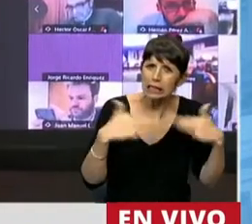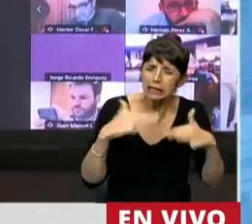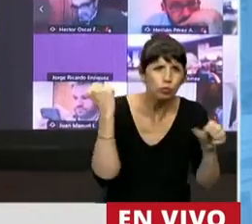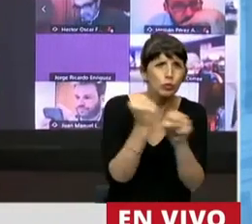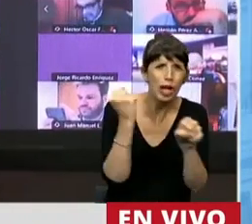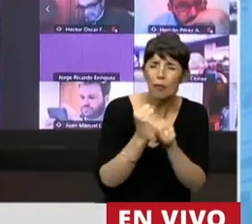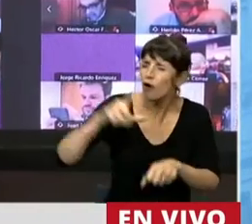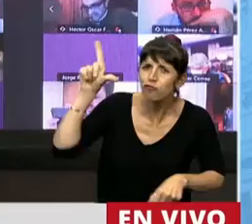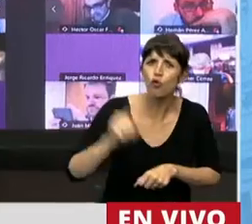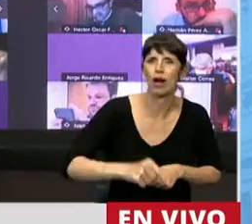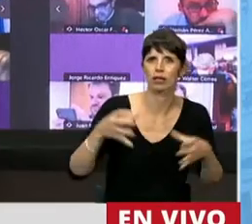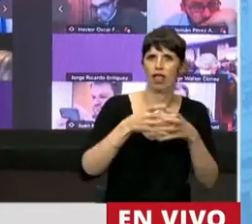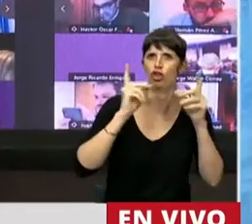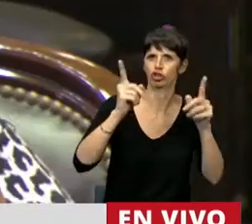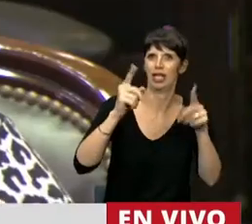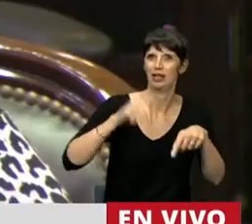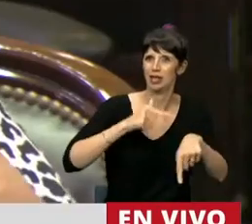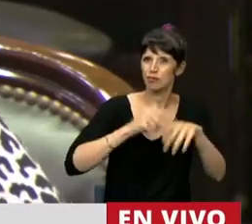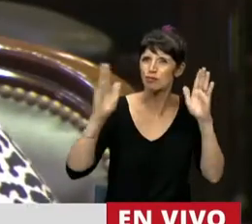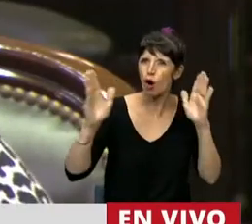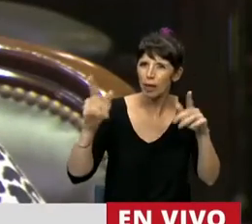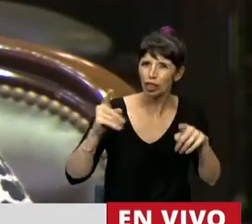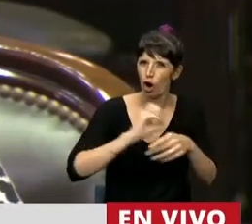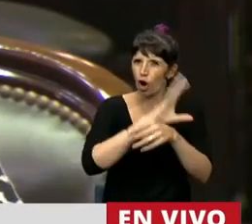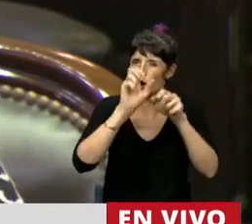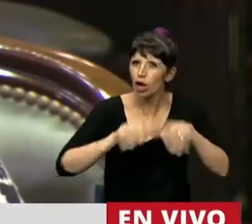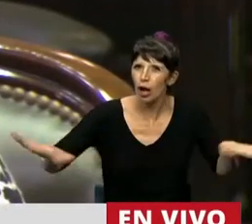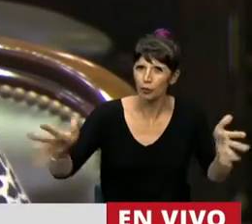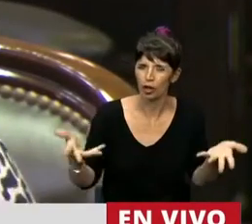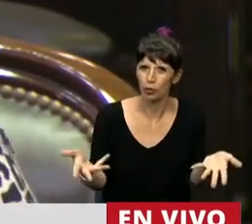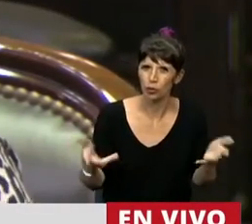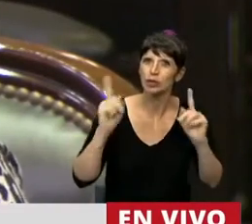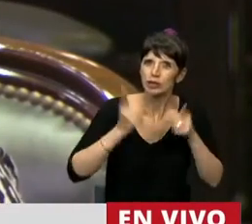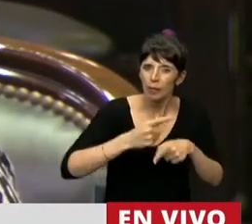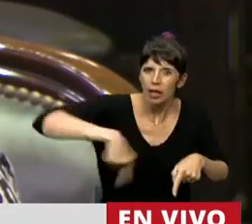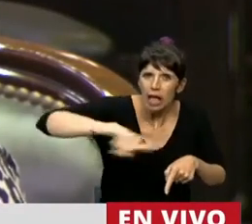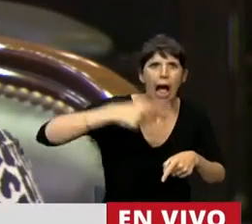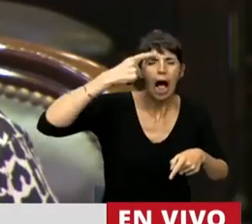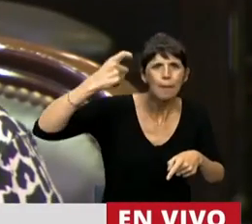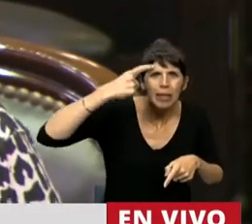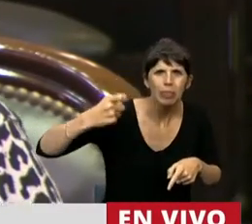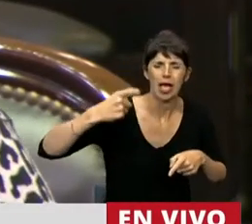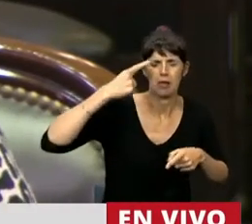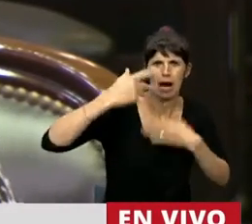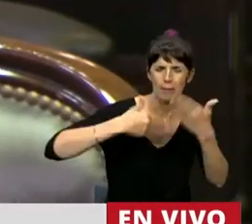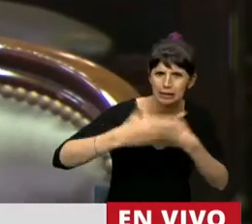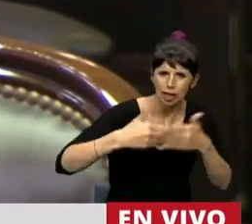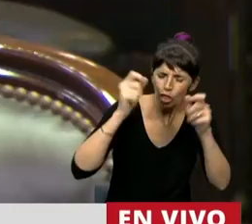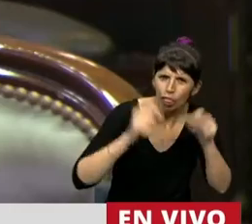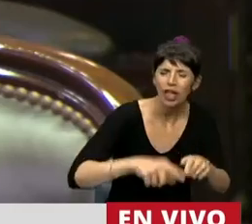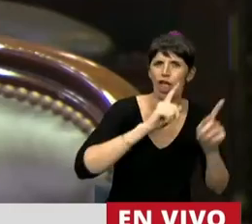Tenemos que rescatar los saberes docentes construidos durante la pandemia. Tenemos que desarrollar, y esta ley lo dice,